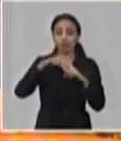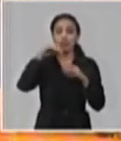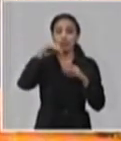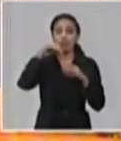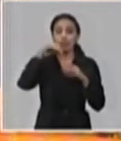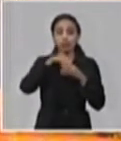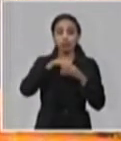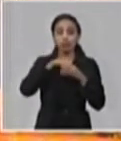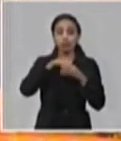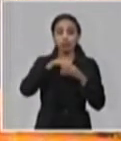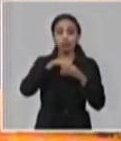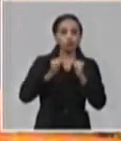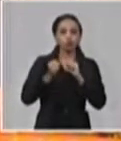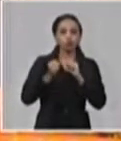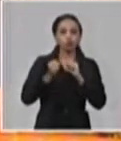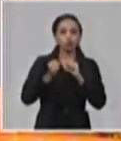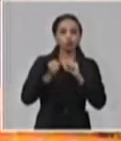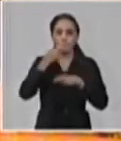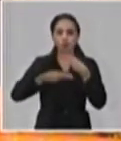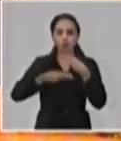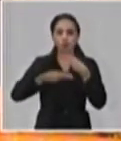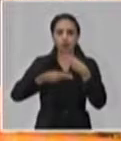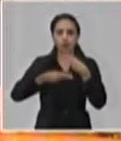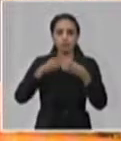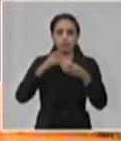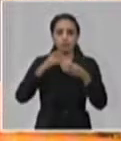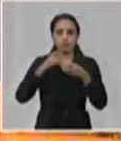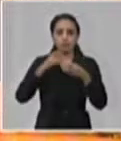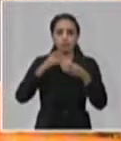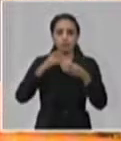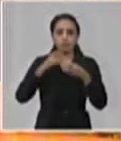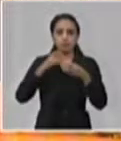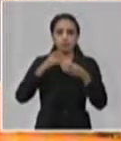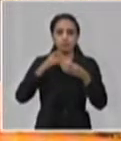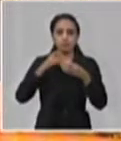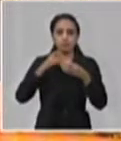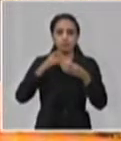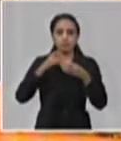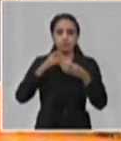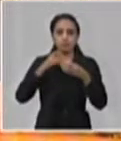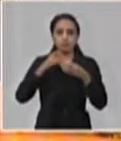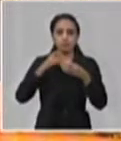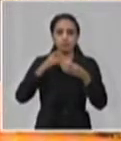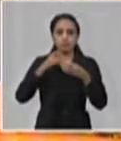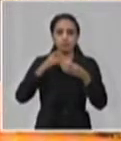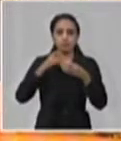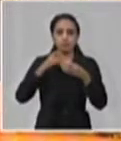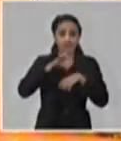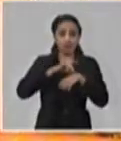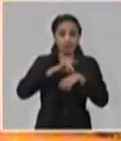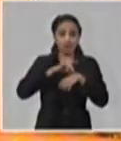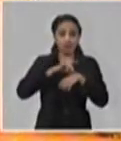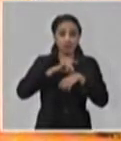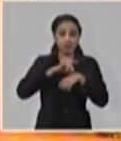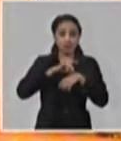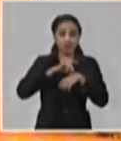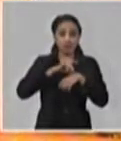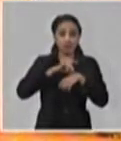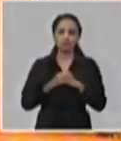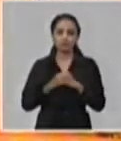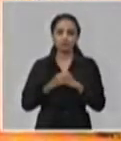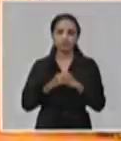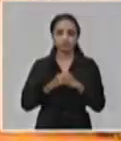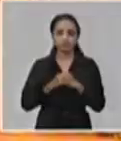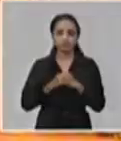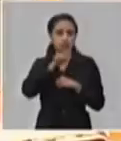la contención que podemos hacer para determinar a tiempo la entrada de una persona que pueda llegar al país. Ayer mismo